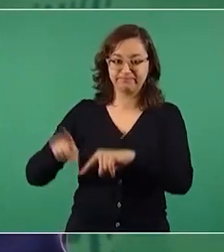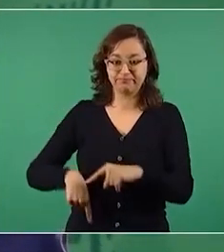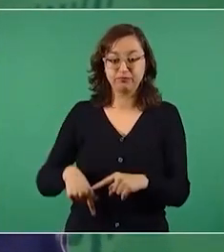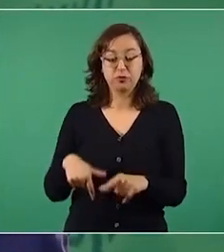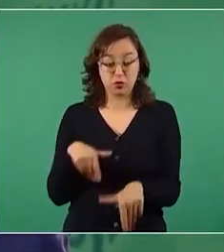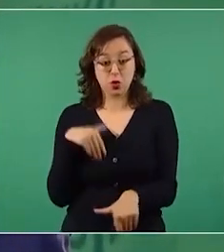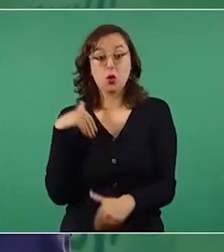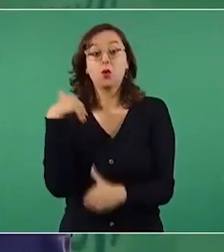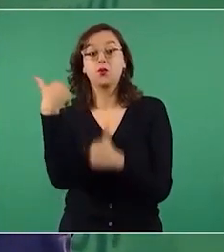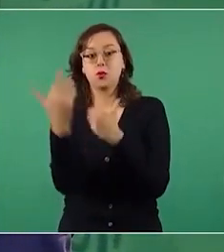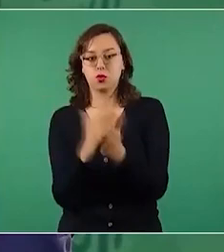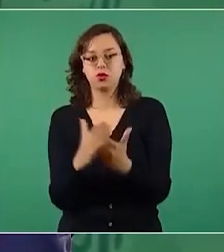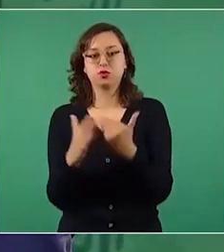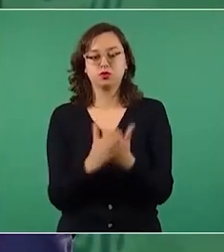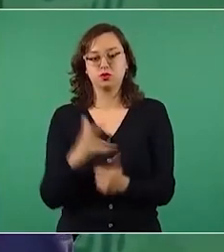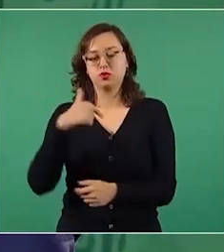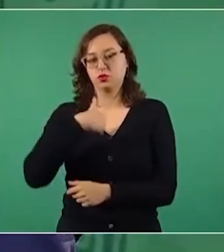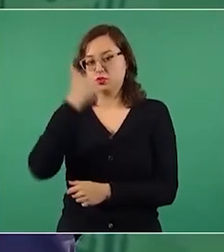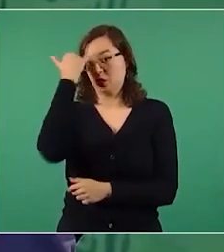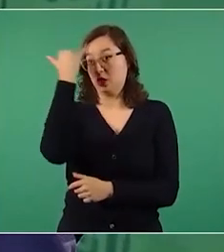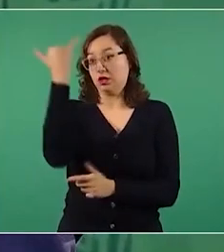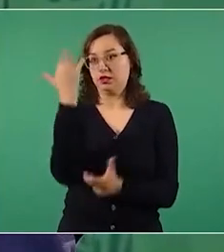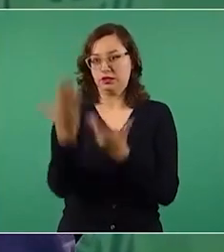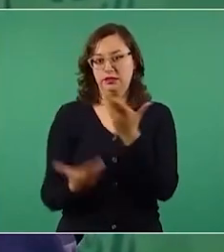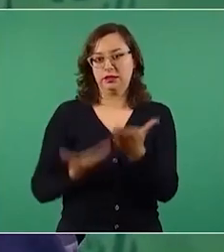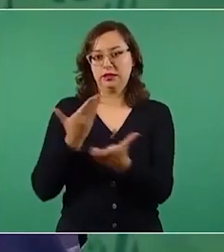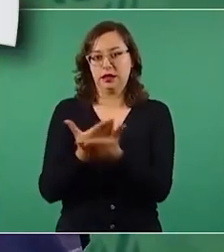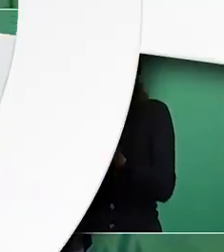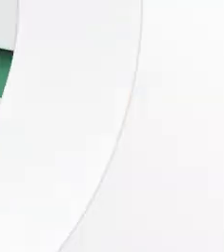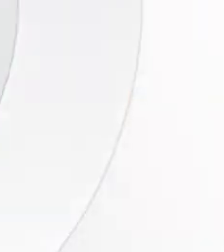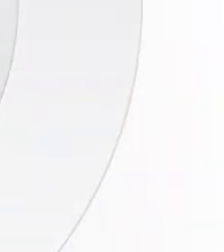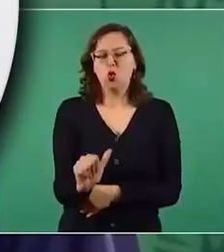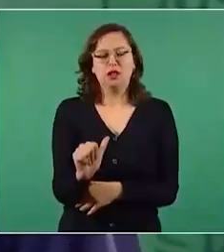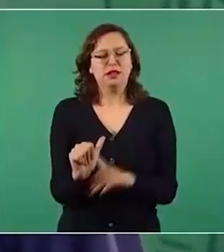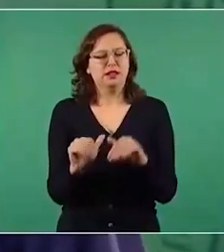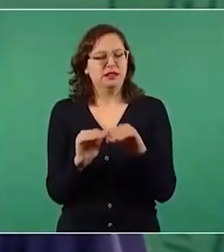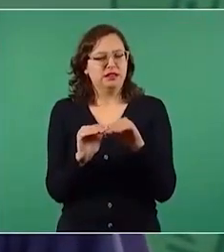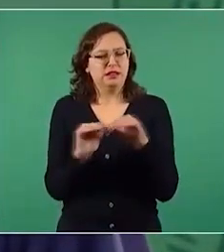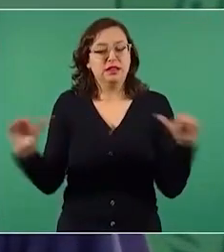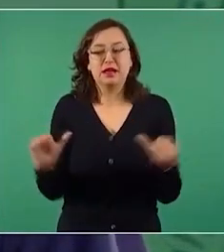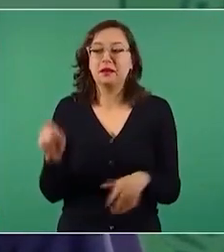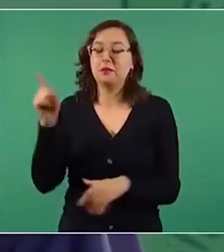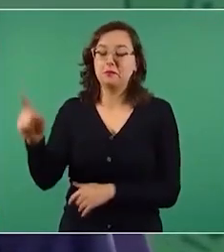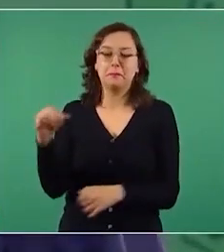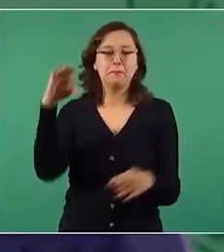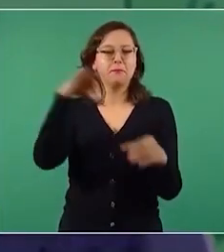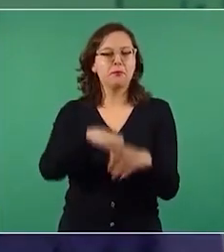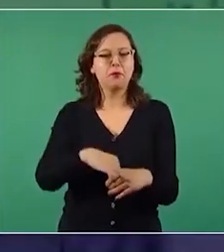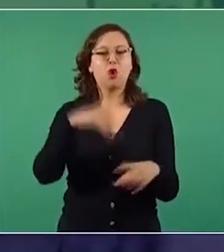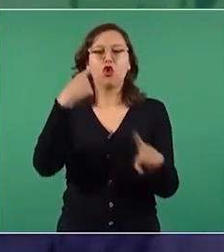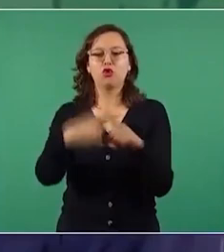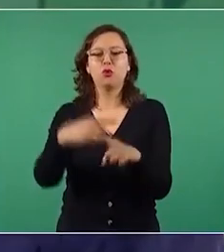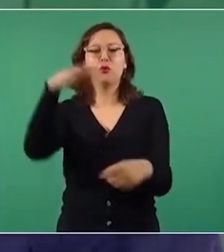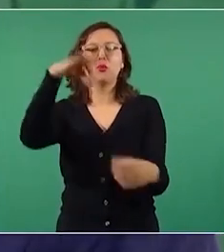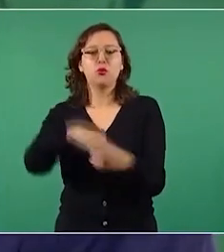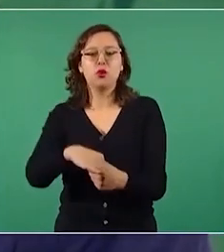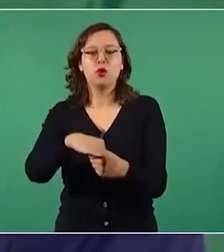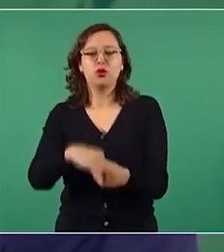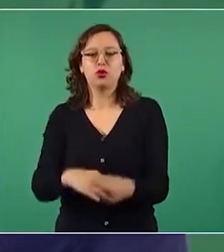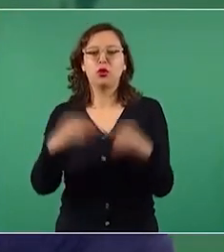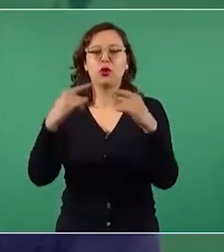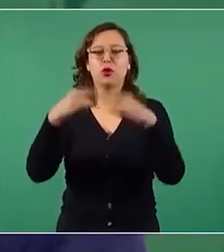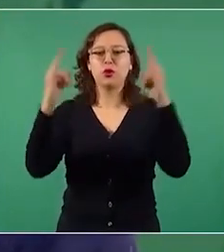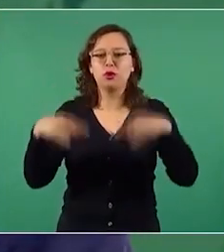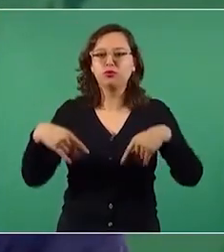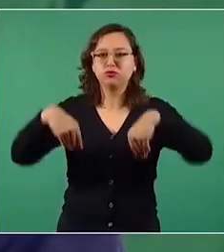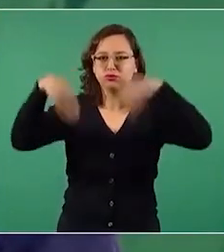presentar la iniciativa de reforma constitucional voto por voto casilla por casilla